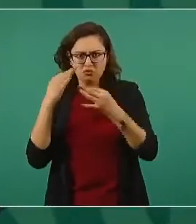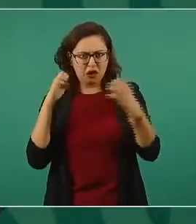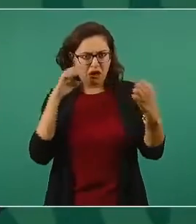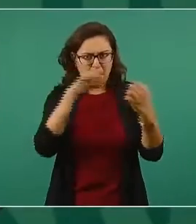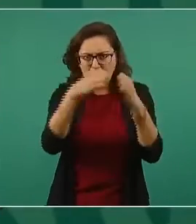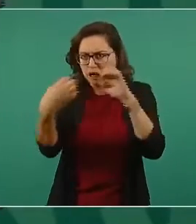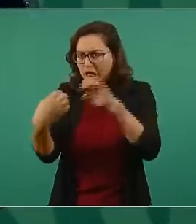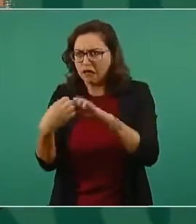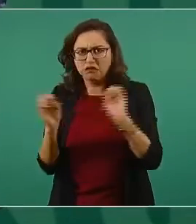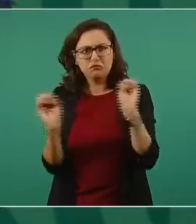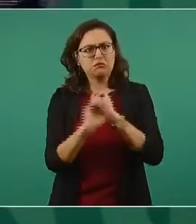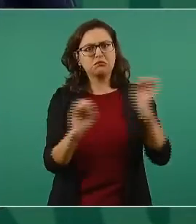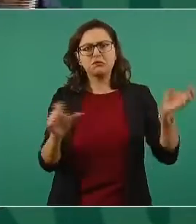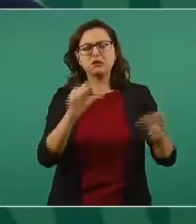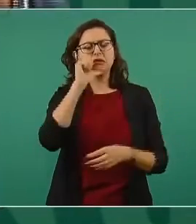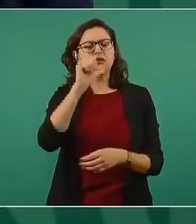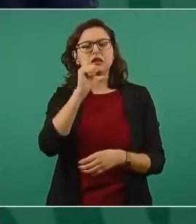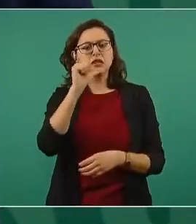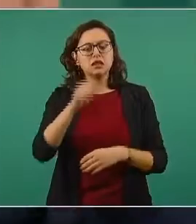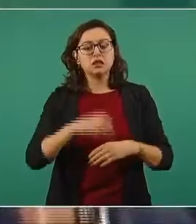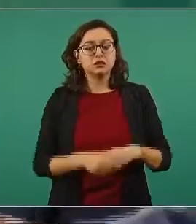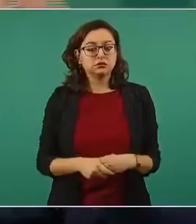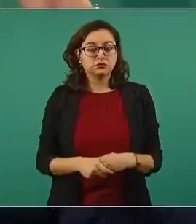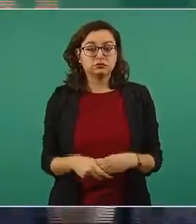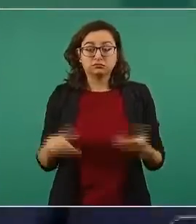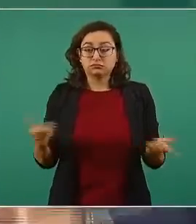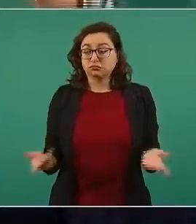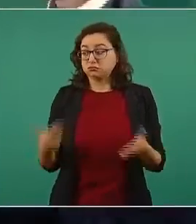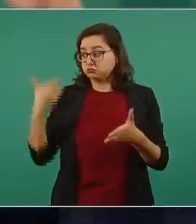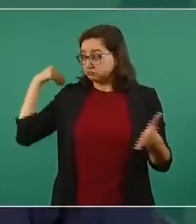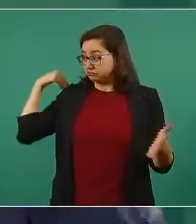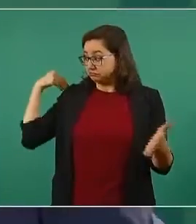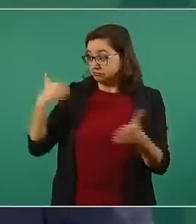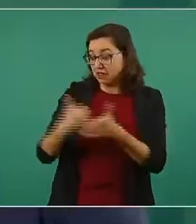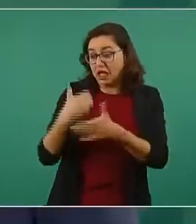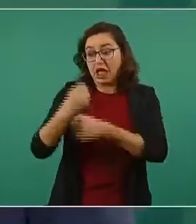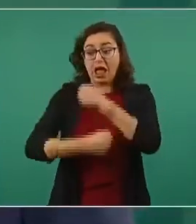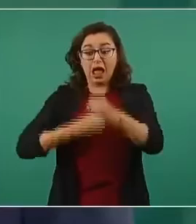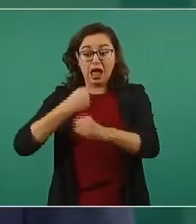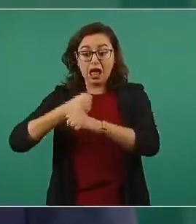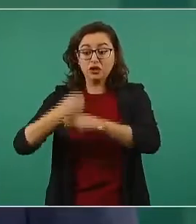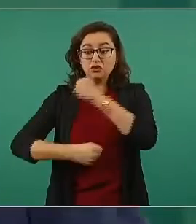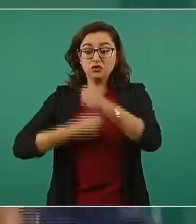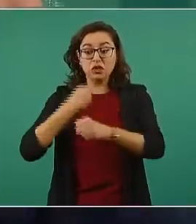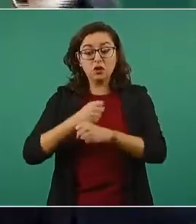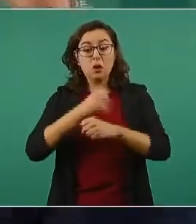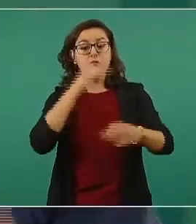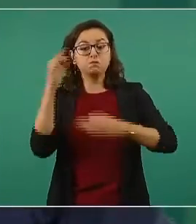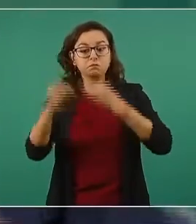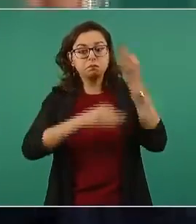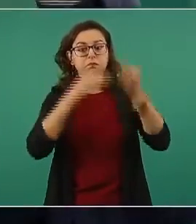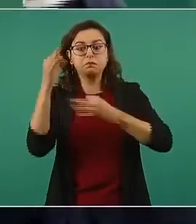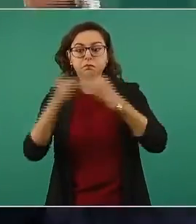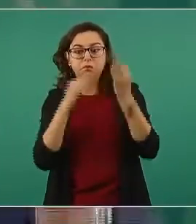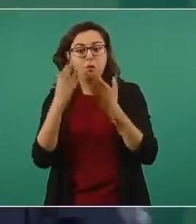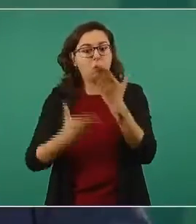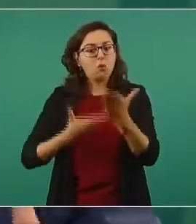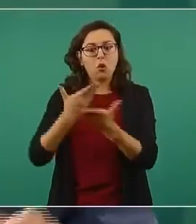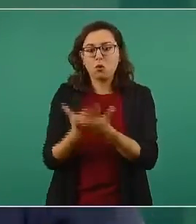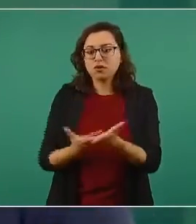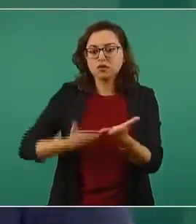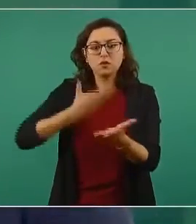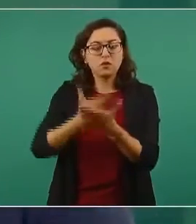Lo que estamos haciendo es lo que hemos pensado durante años, lo que hemos predicado durante